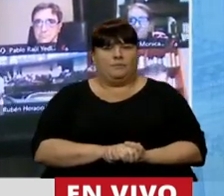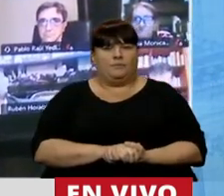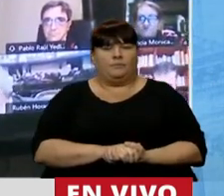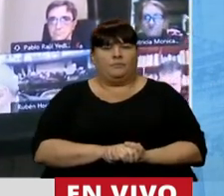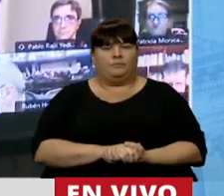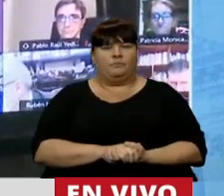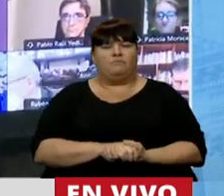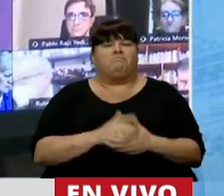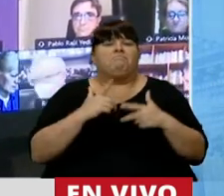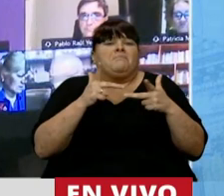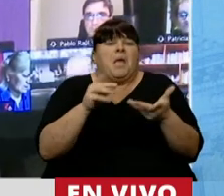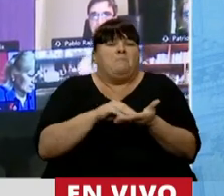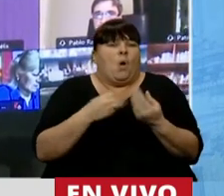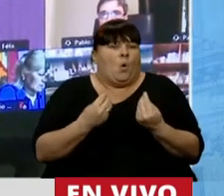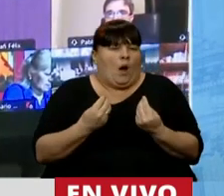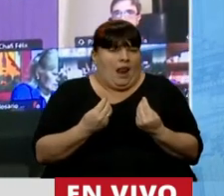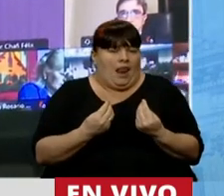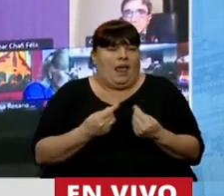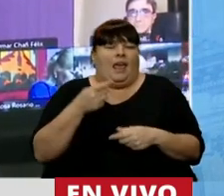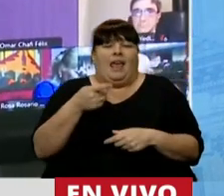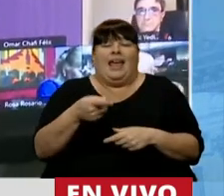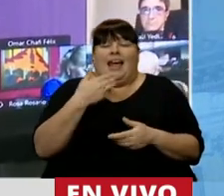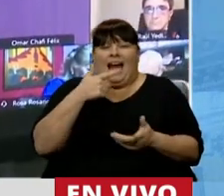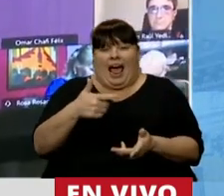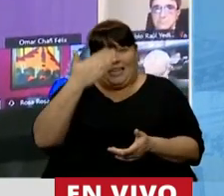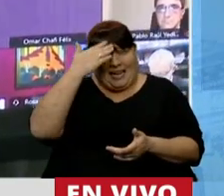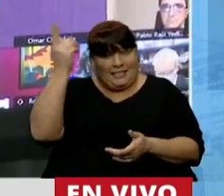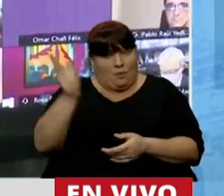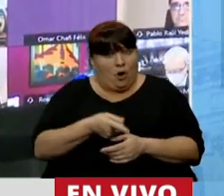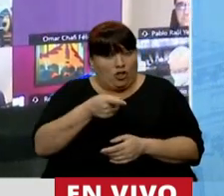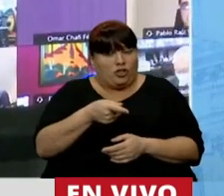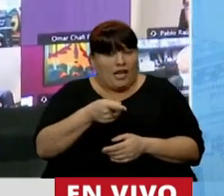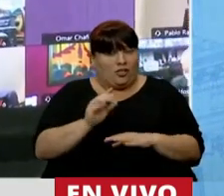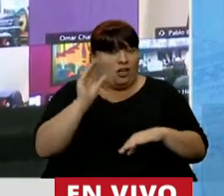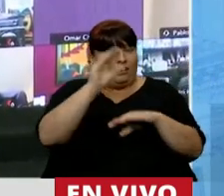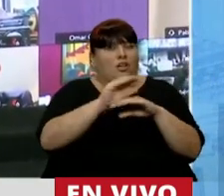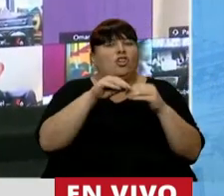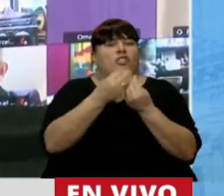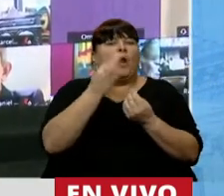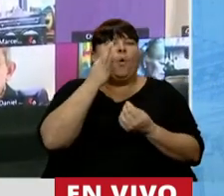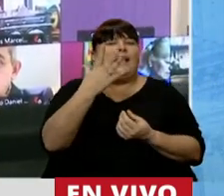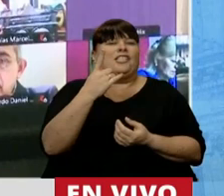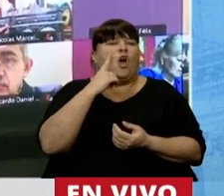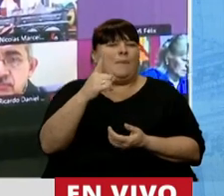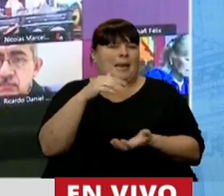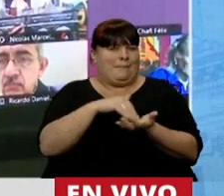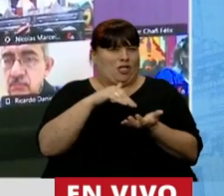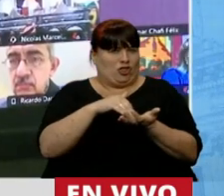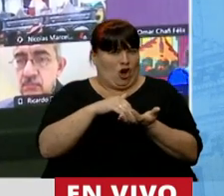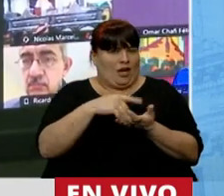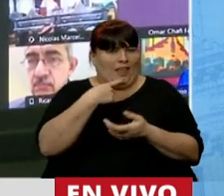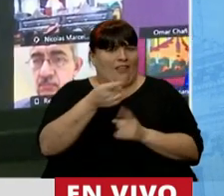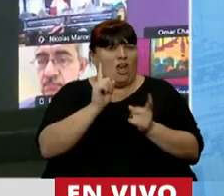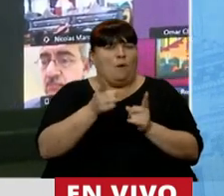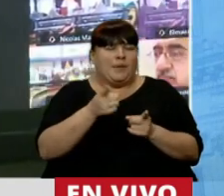¿Qué más les puedo decir? Que con ese 15%, que son 45.000 millones, como decía muy